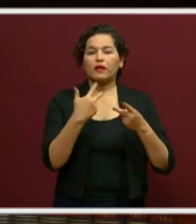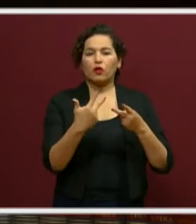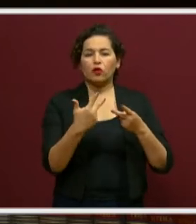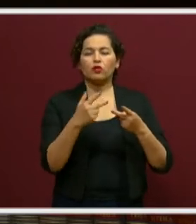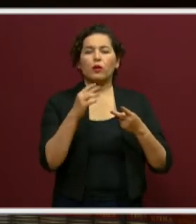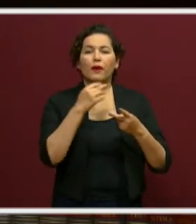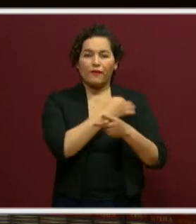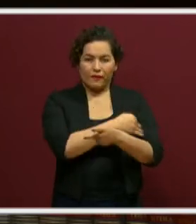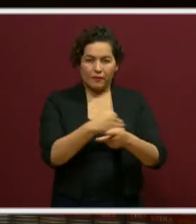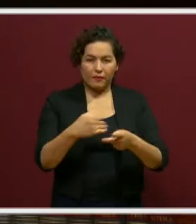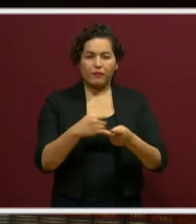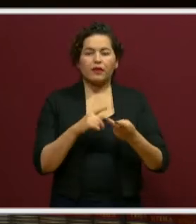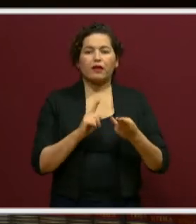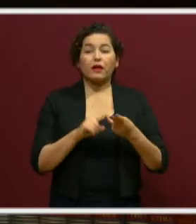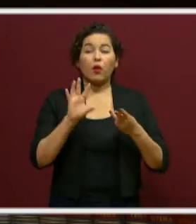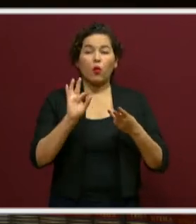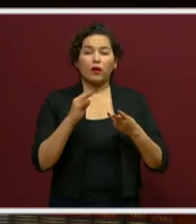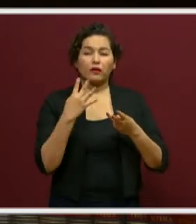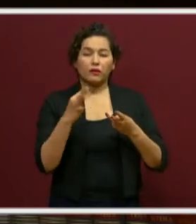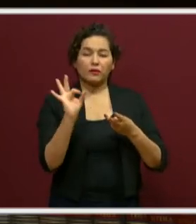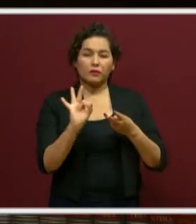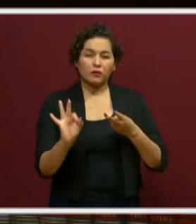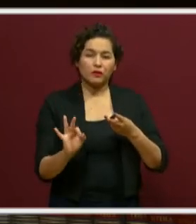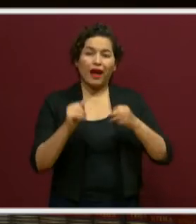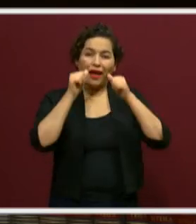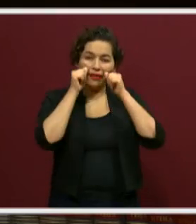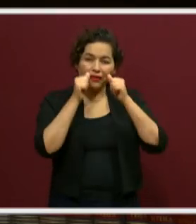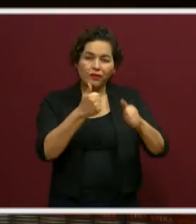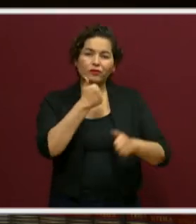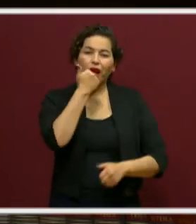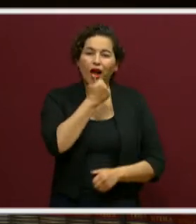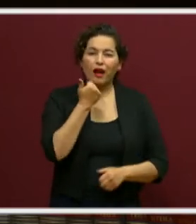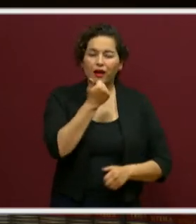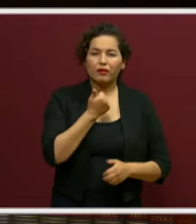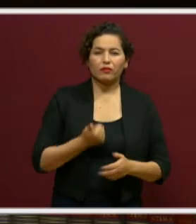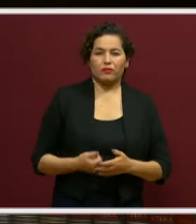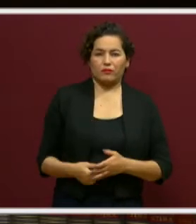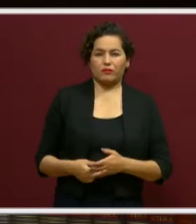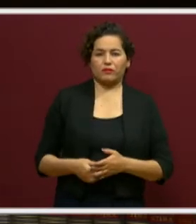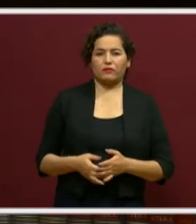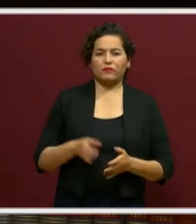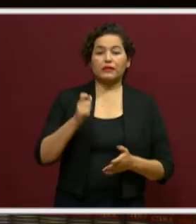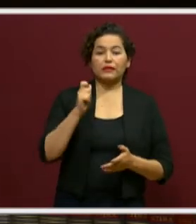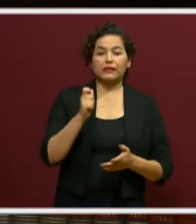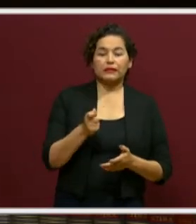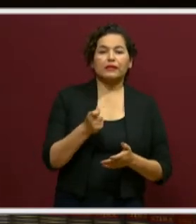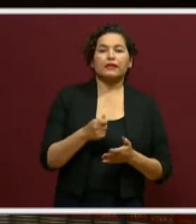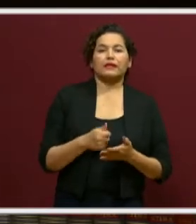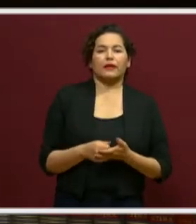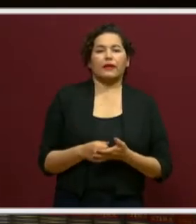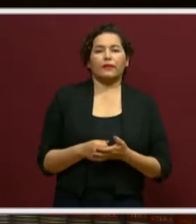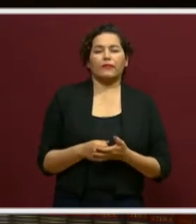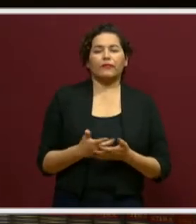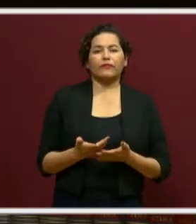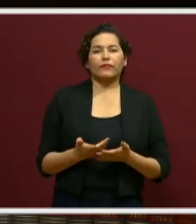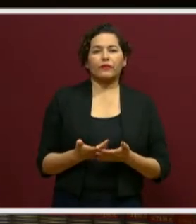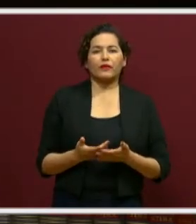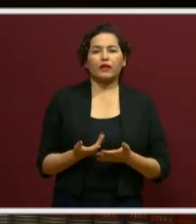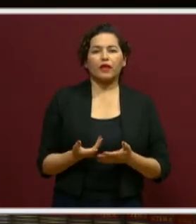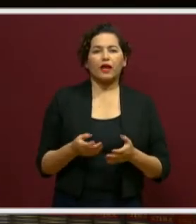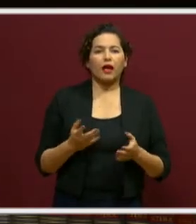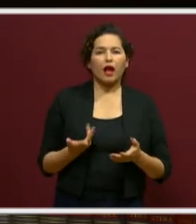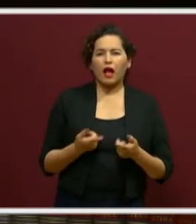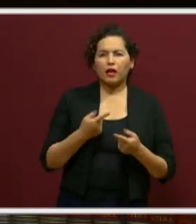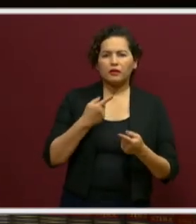y el 44% para atención a los alumnos. Es decir, los colectivos escolares trazaron la